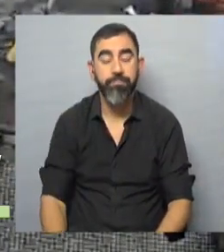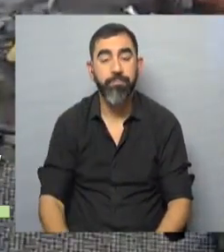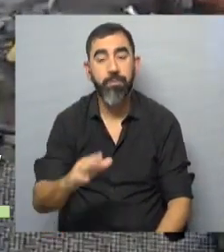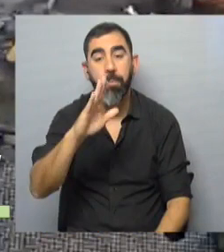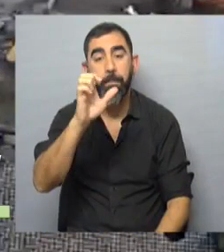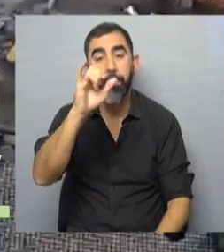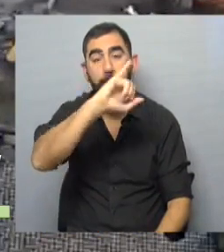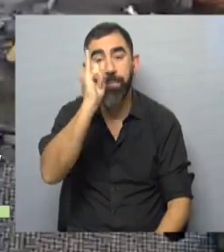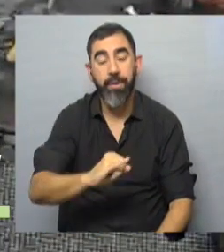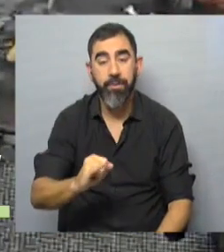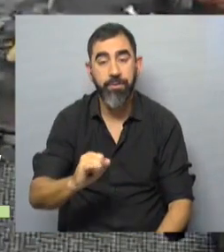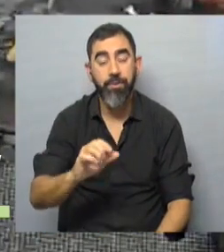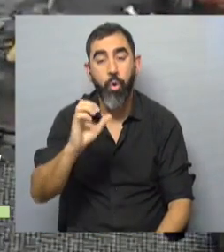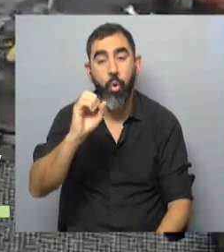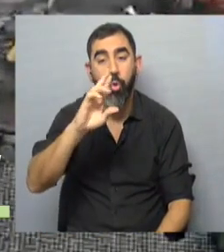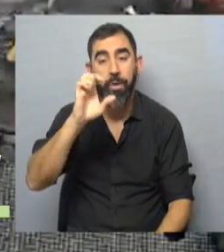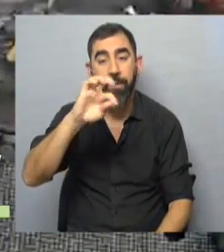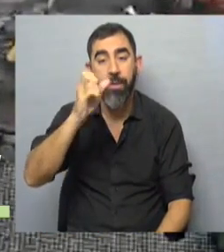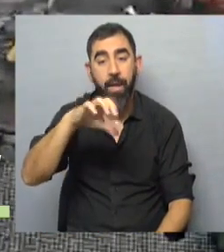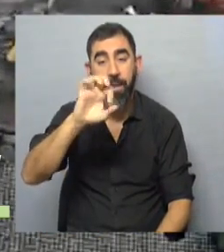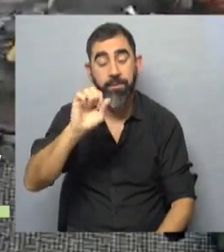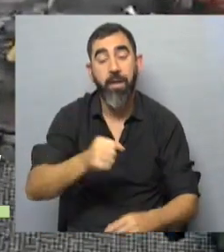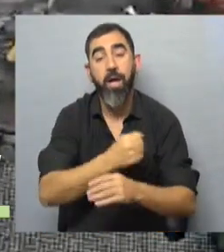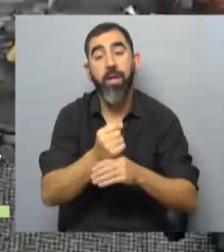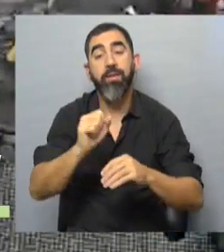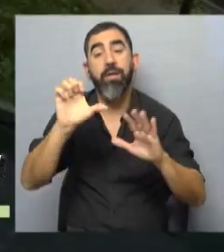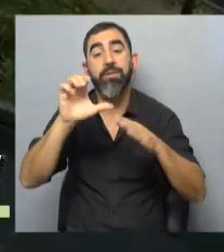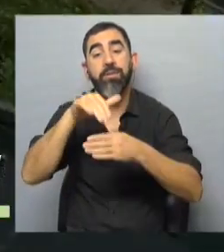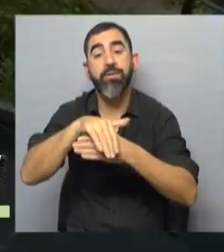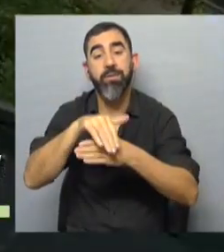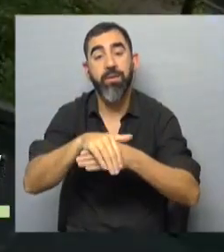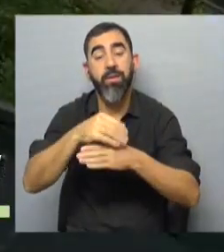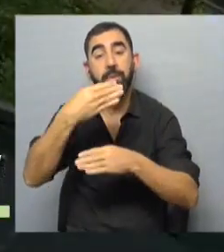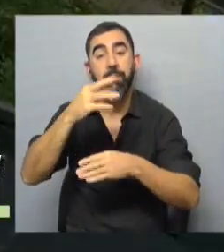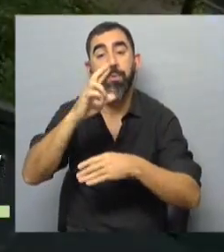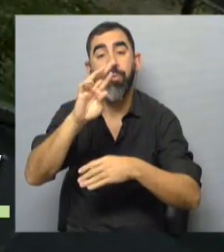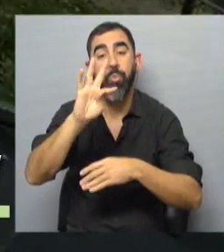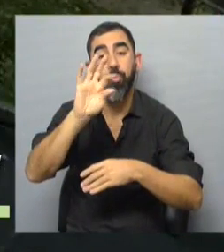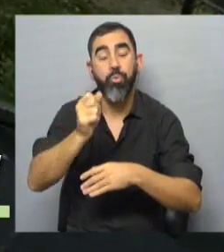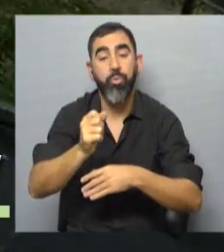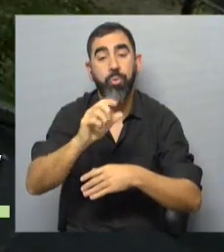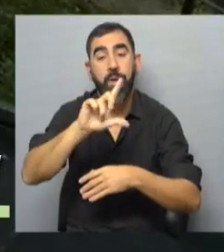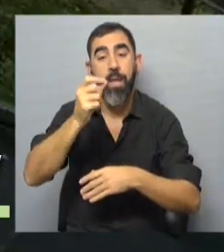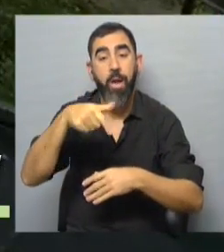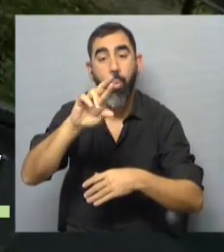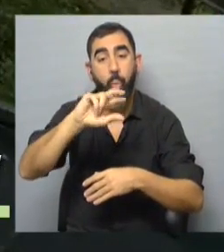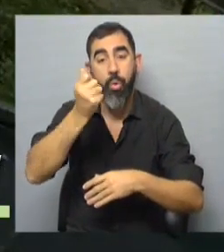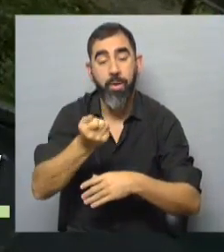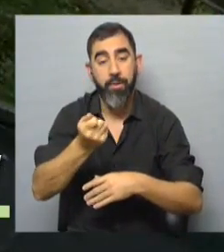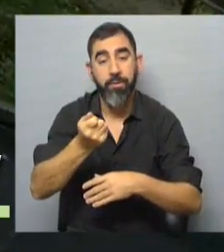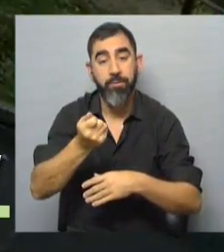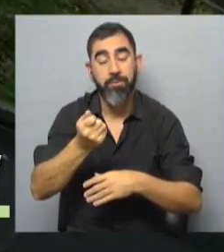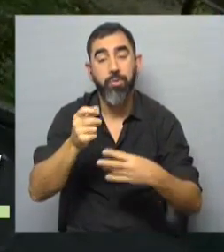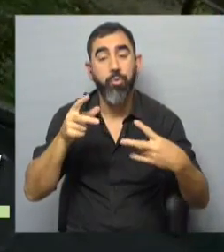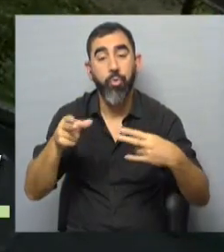Pérez, esquina Camino Los Orientales, hasta las 18 horas va a estar cortado y marco bruto desde Juan Pablo Laguna hasta Plácido Yauri.